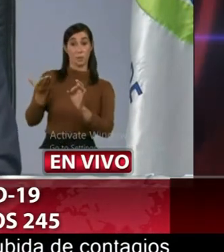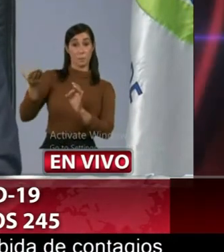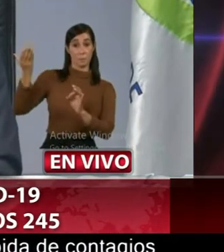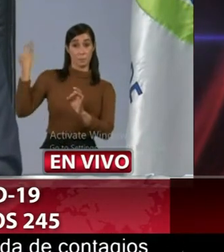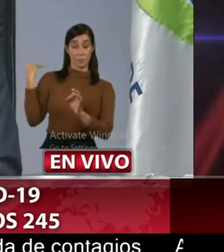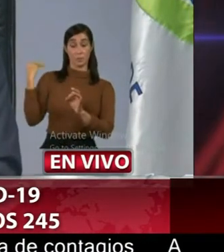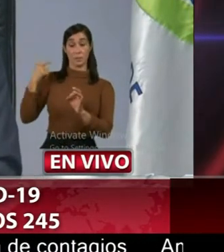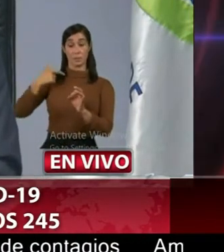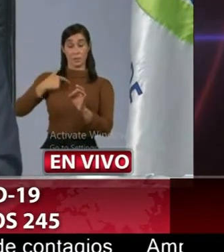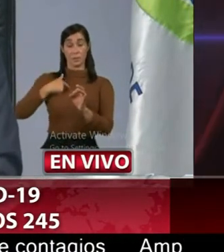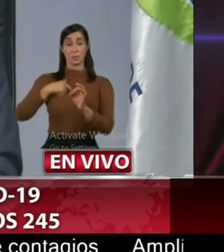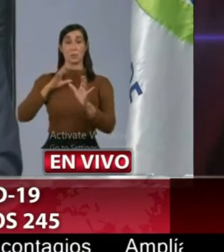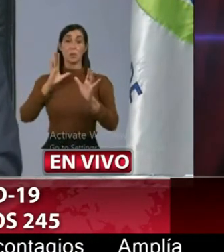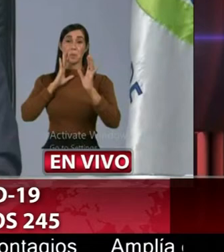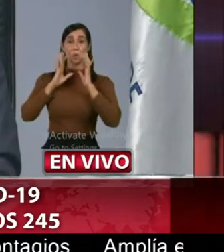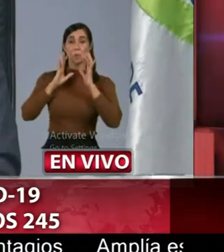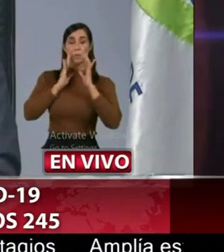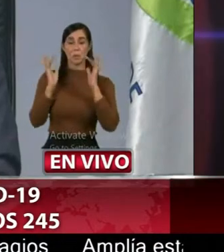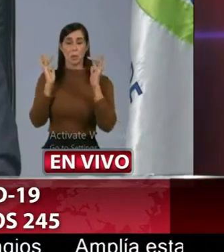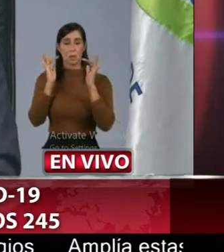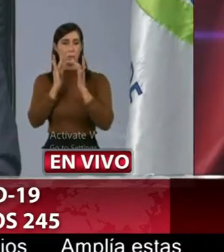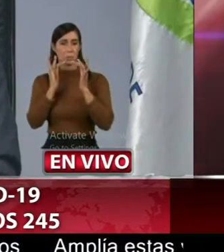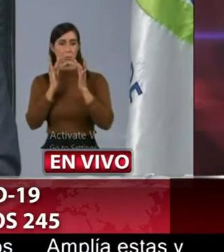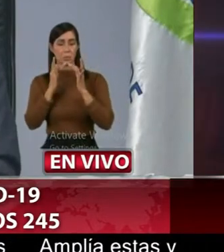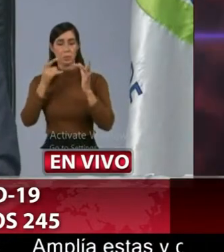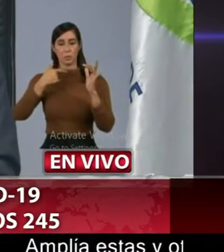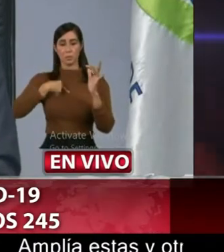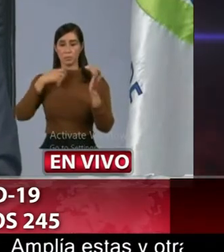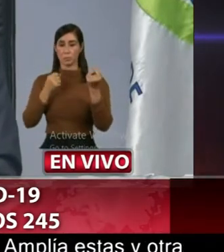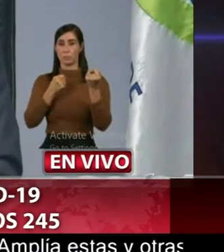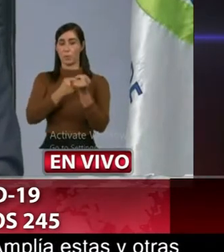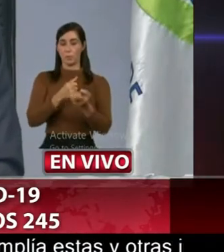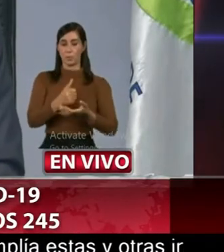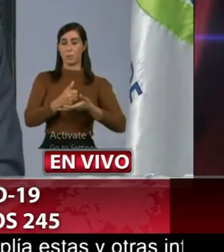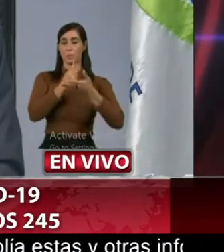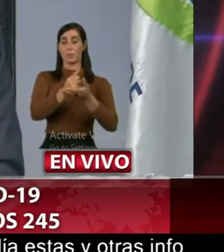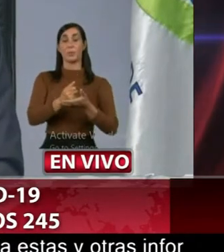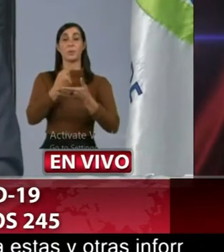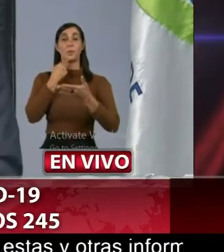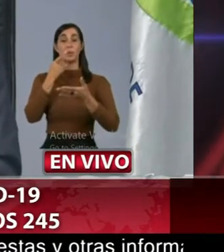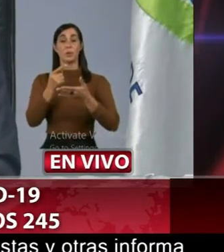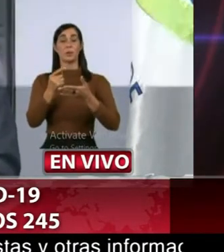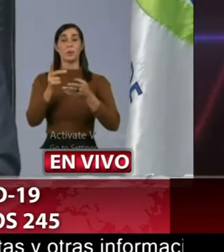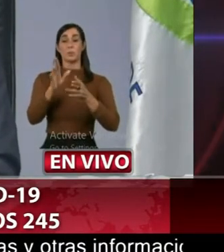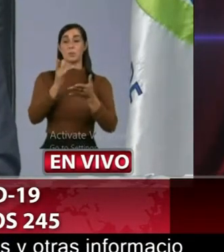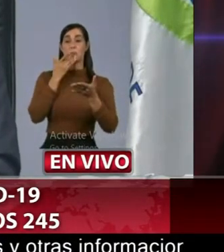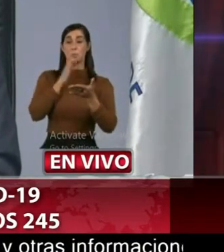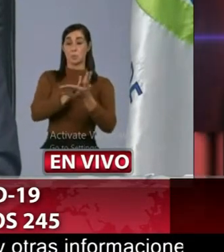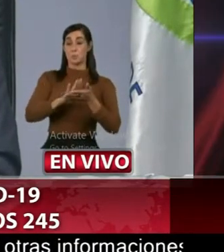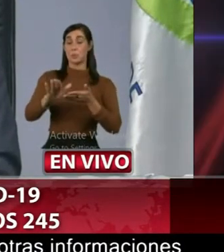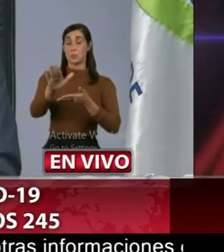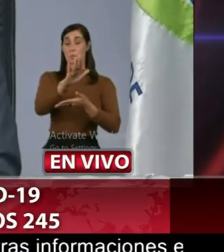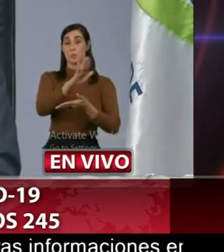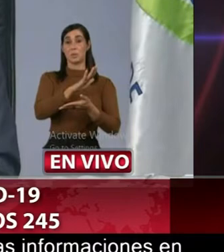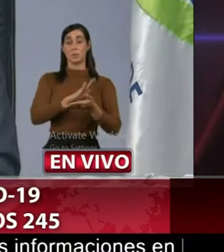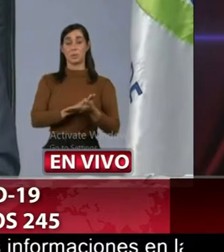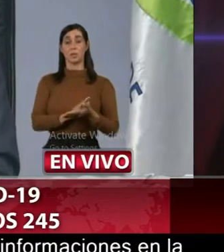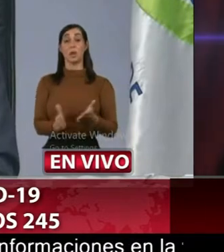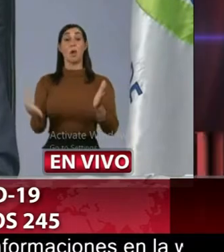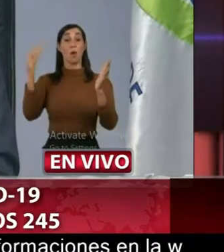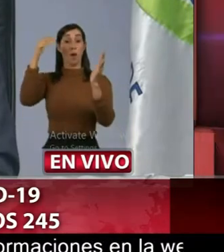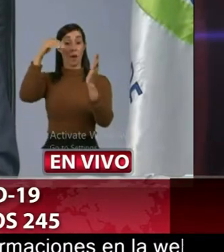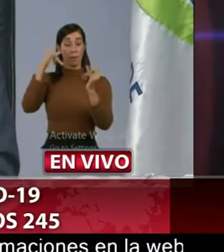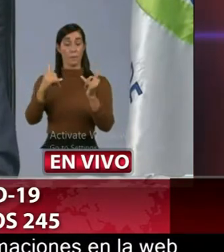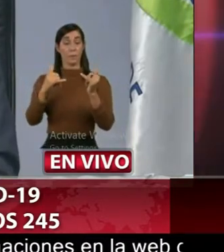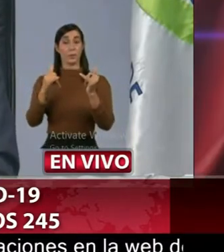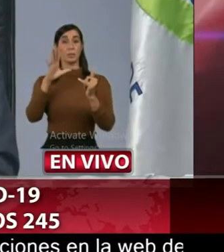mantuvimos una comunicación hicimos las recomendaciones del lugar y esta vez para el 5 de julio pues procederemos